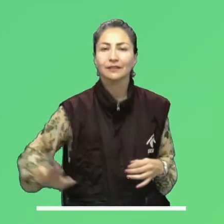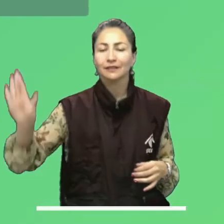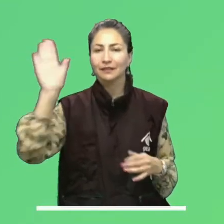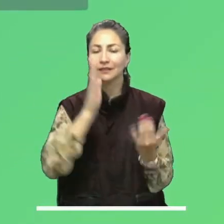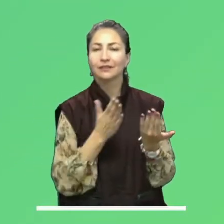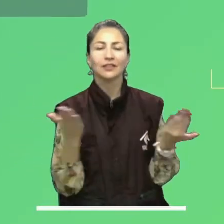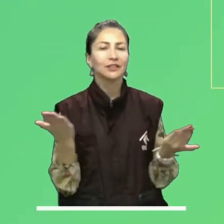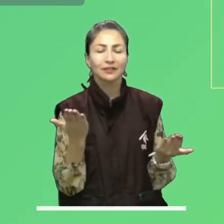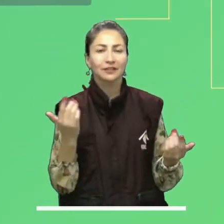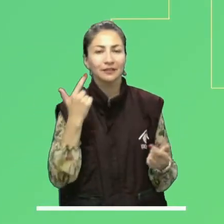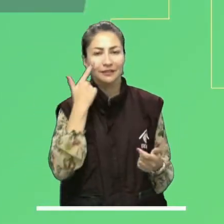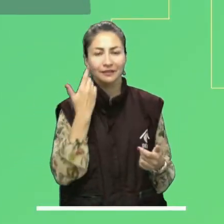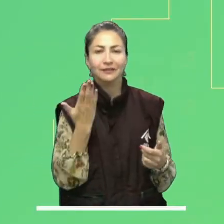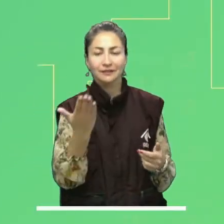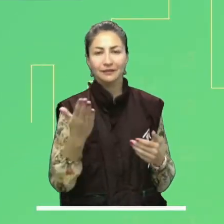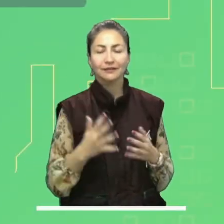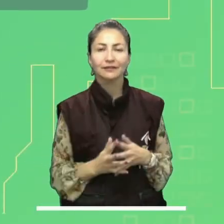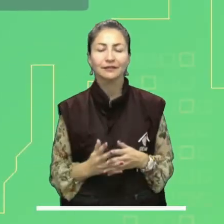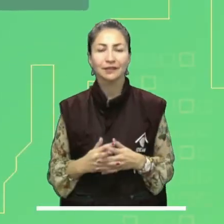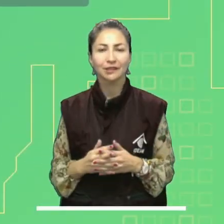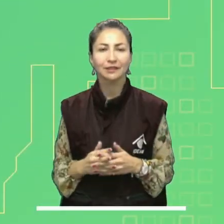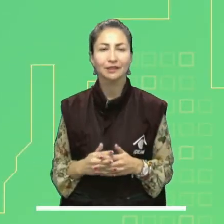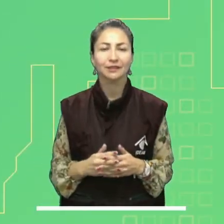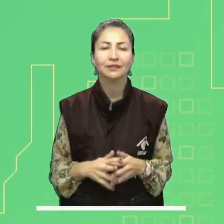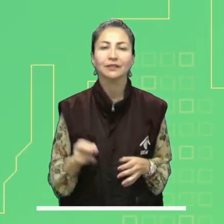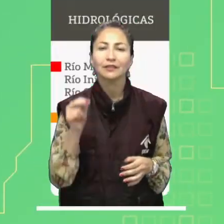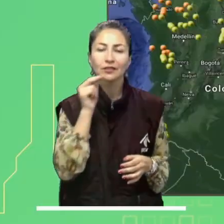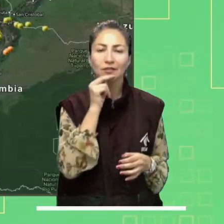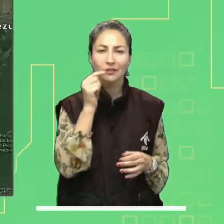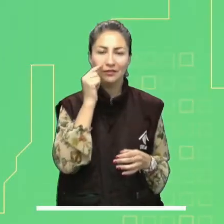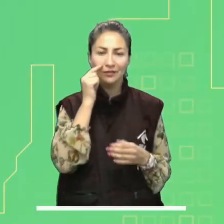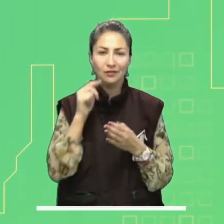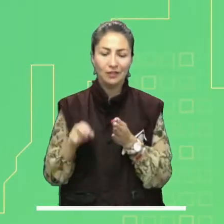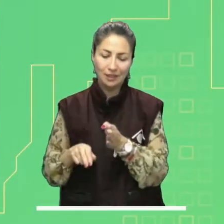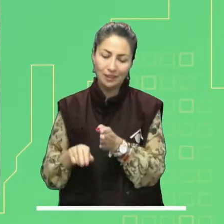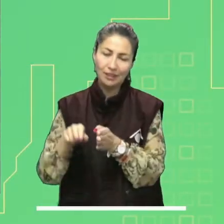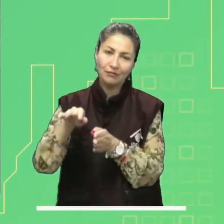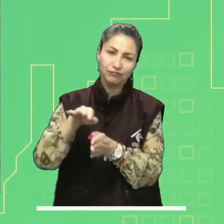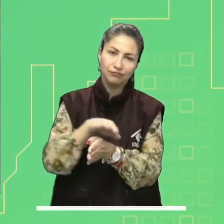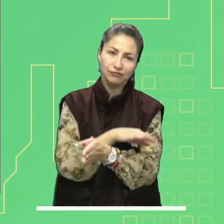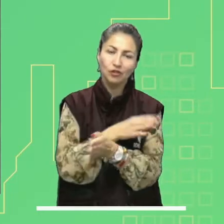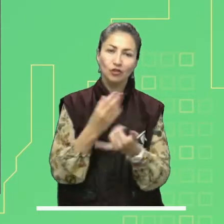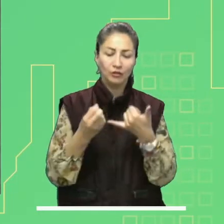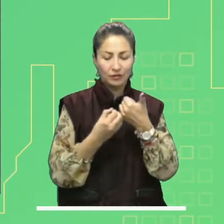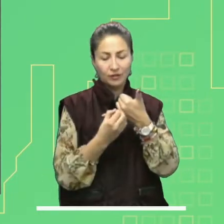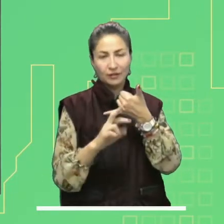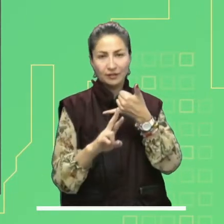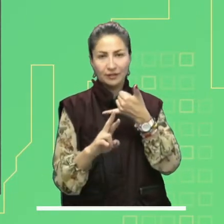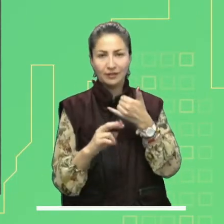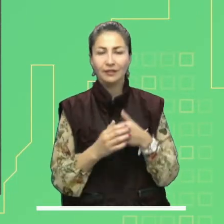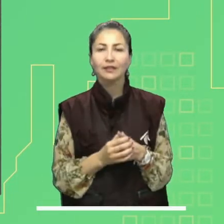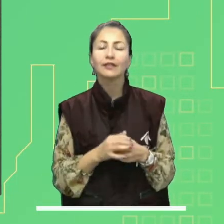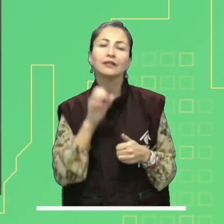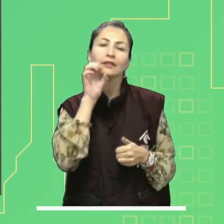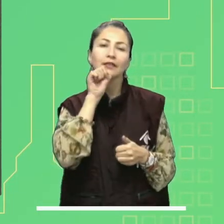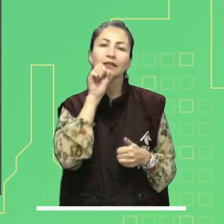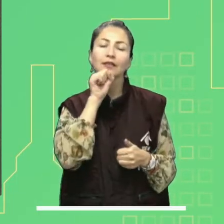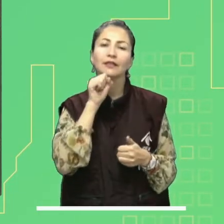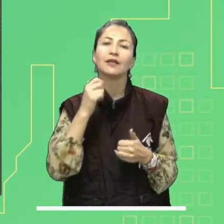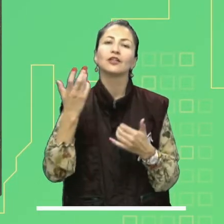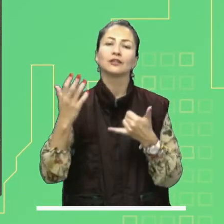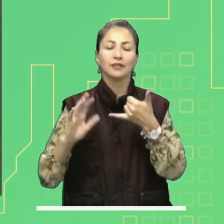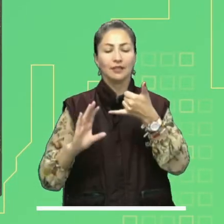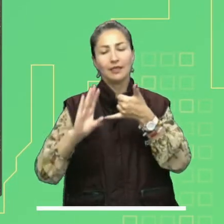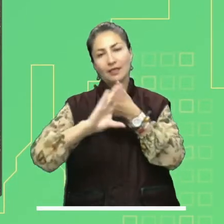Mucha atención a las principales alertas a nivel nacional. Alerta roja por desbordamientos en ríos de la orinoquía.